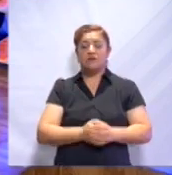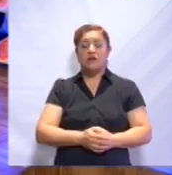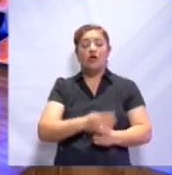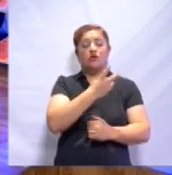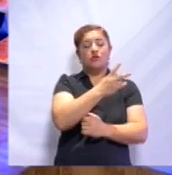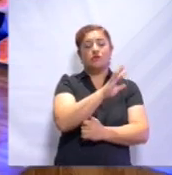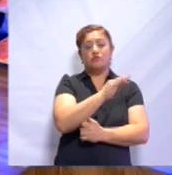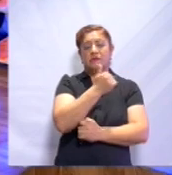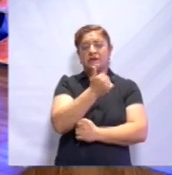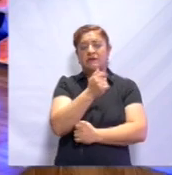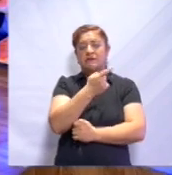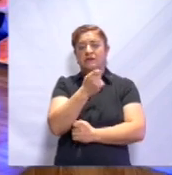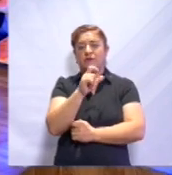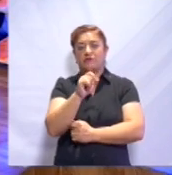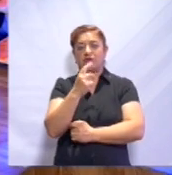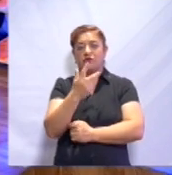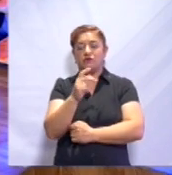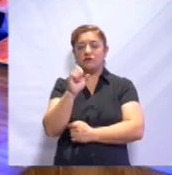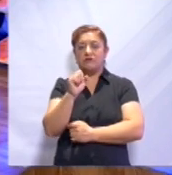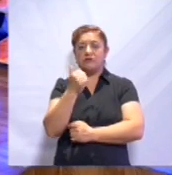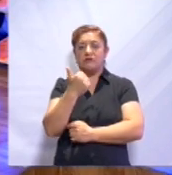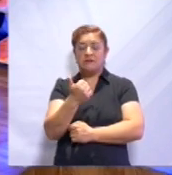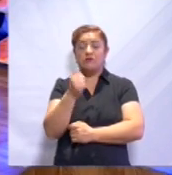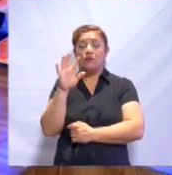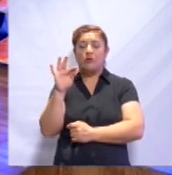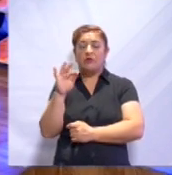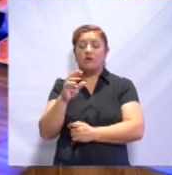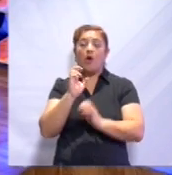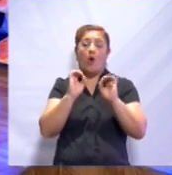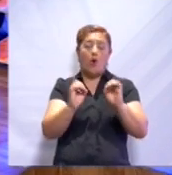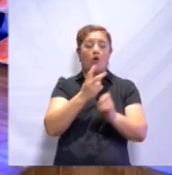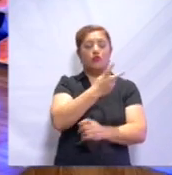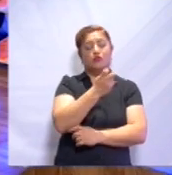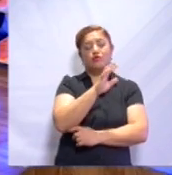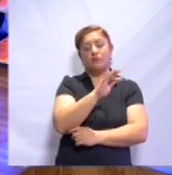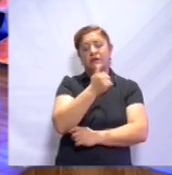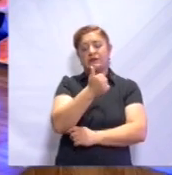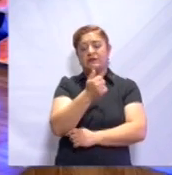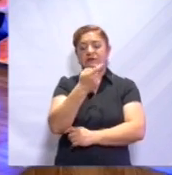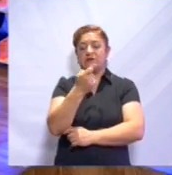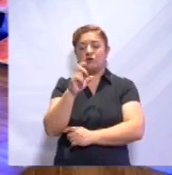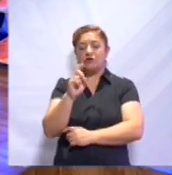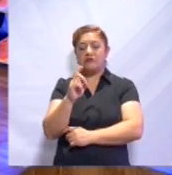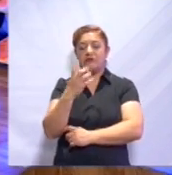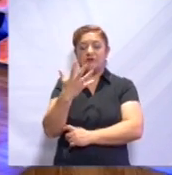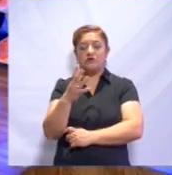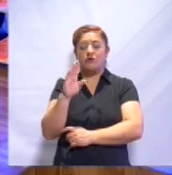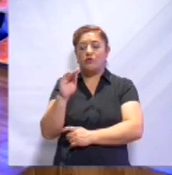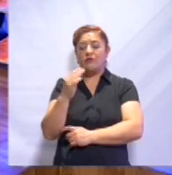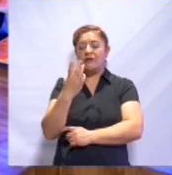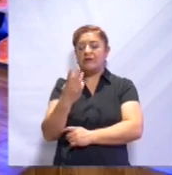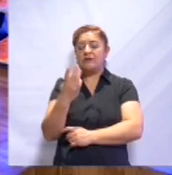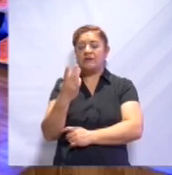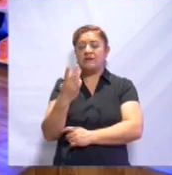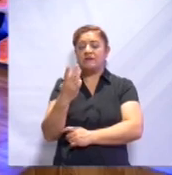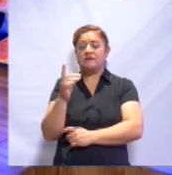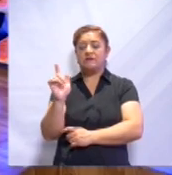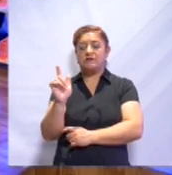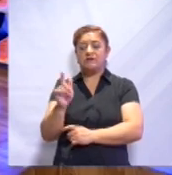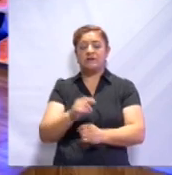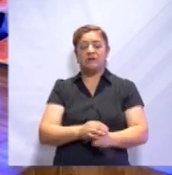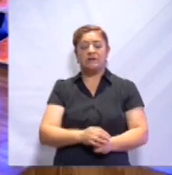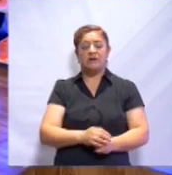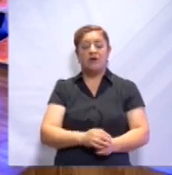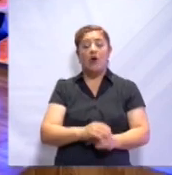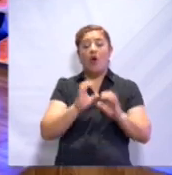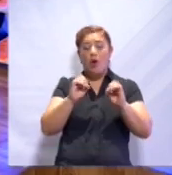el 246-128-6640 o el 246-135-937 o también